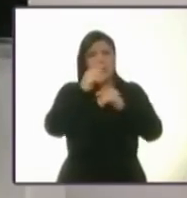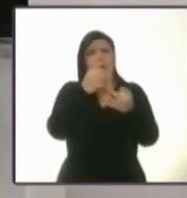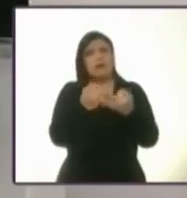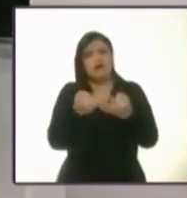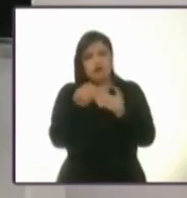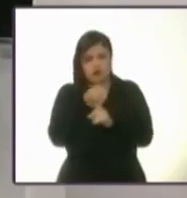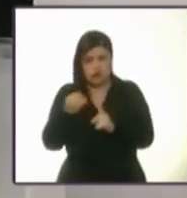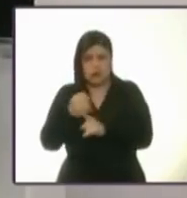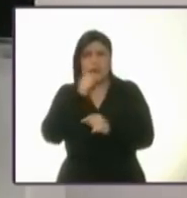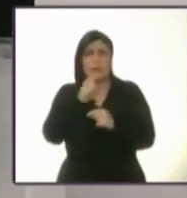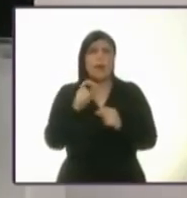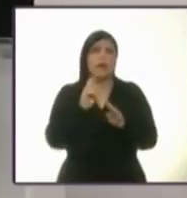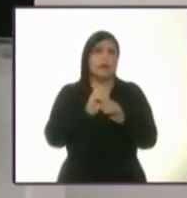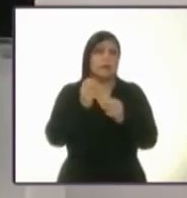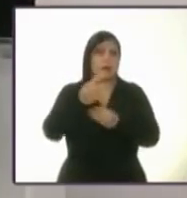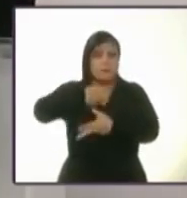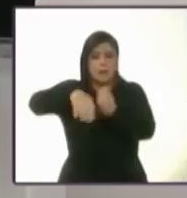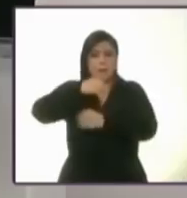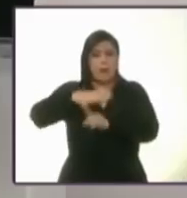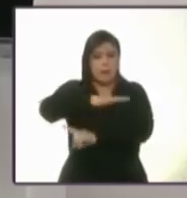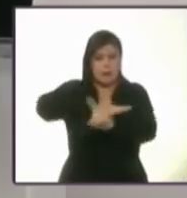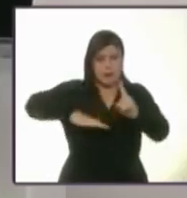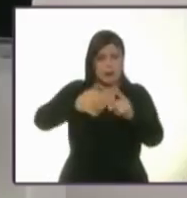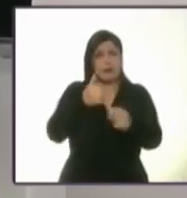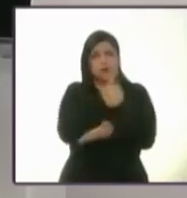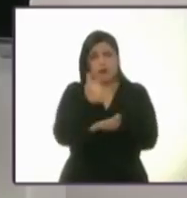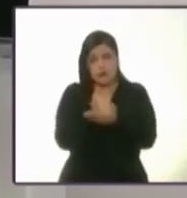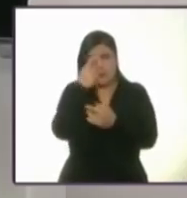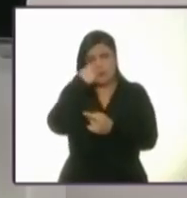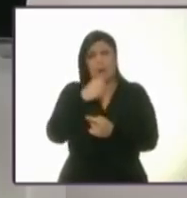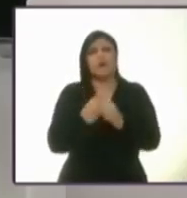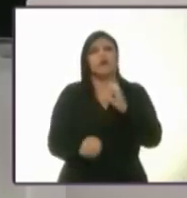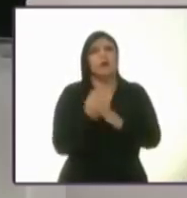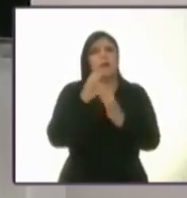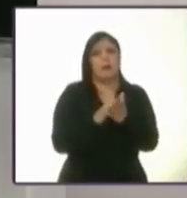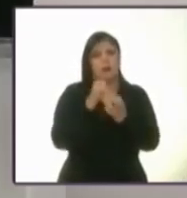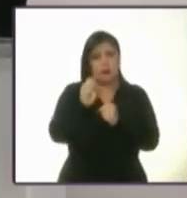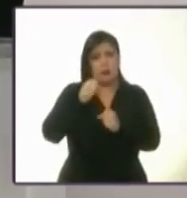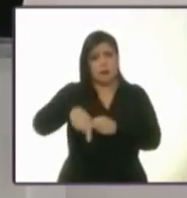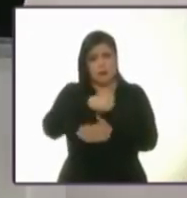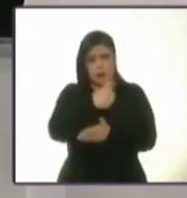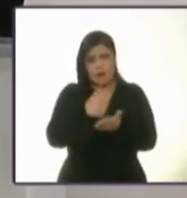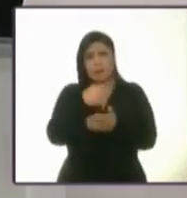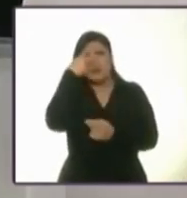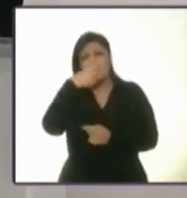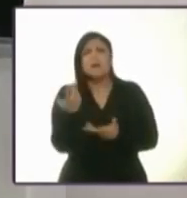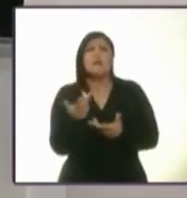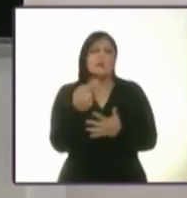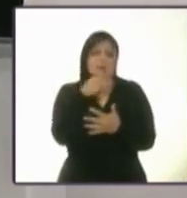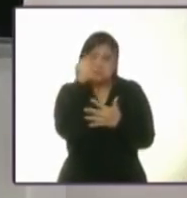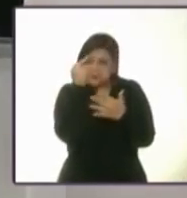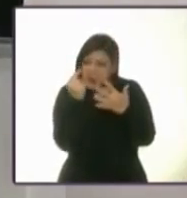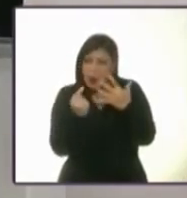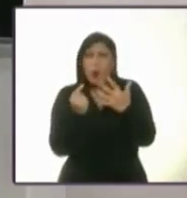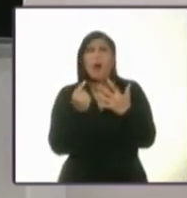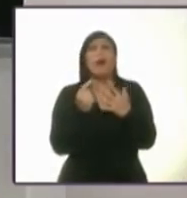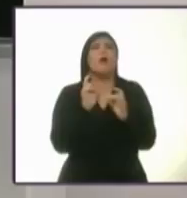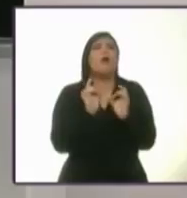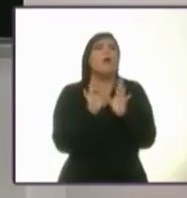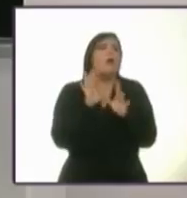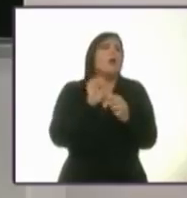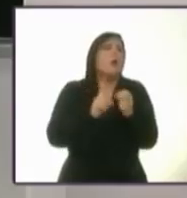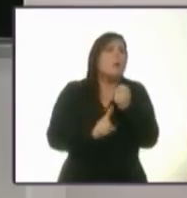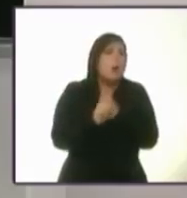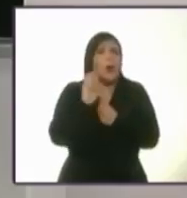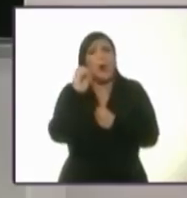y desarrollo urbano, así como la nueva constitución que entrará en vigor para la Ciudad de México. ¿Cuáles son los grandes obstáculos que se han